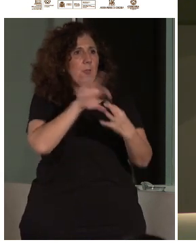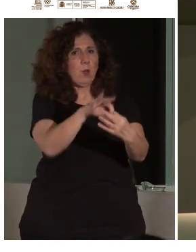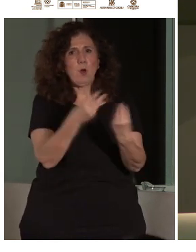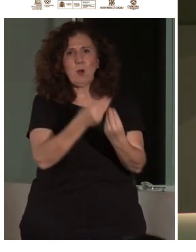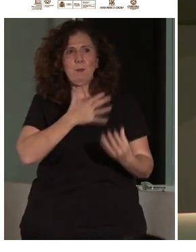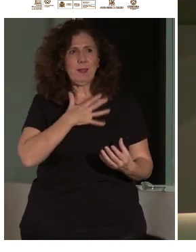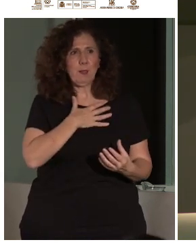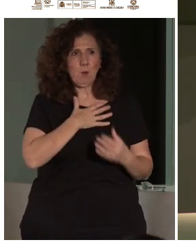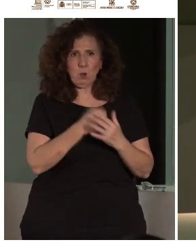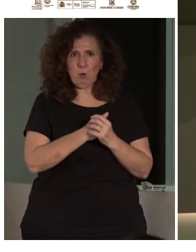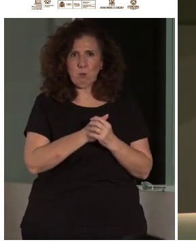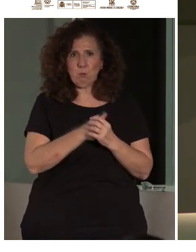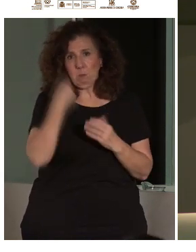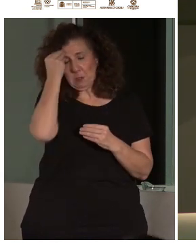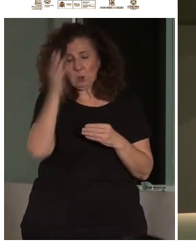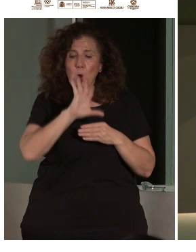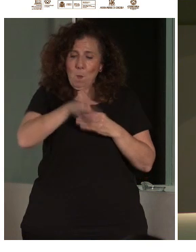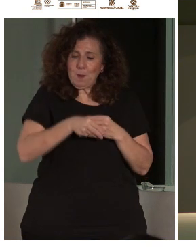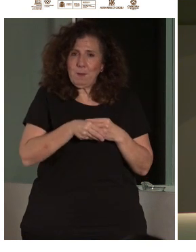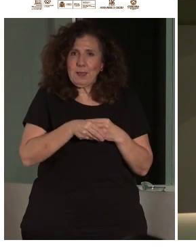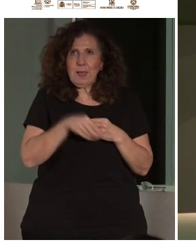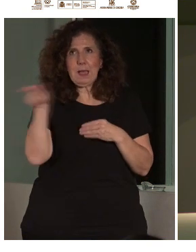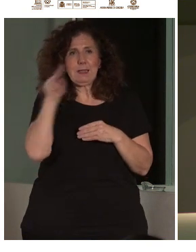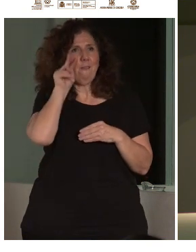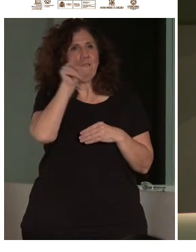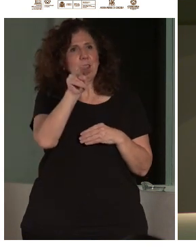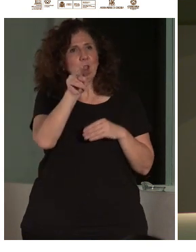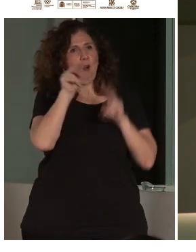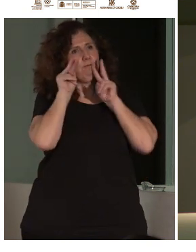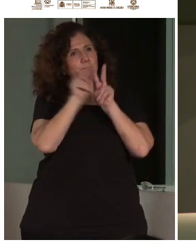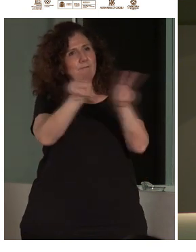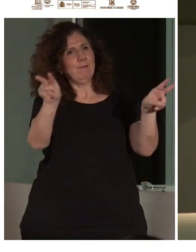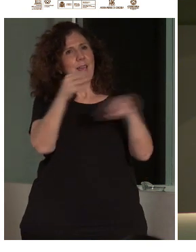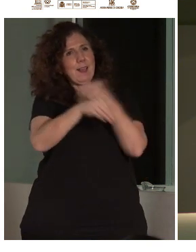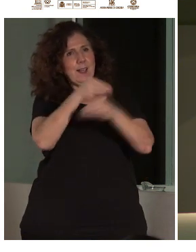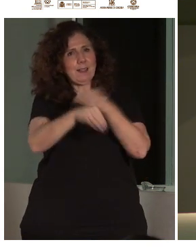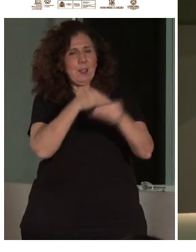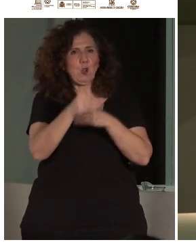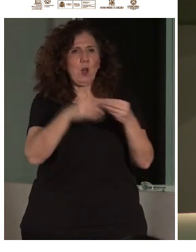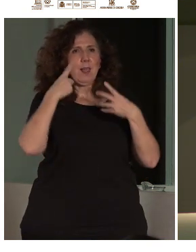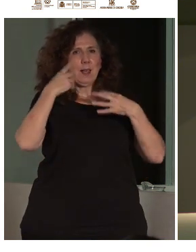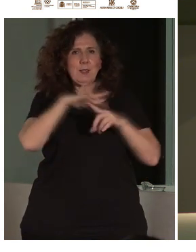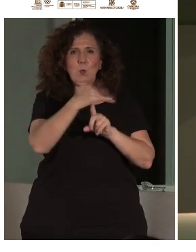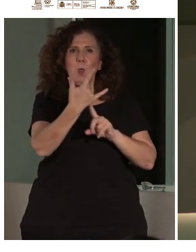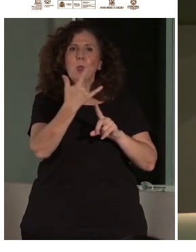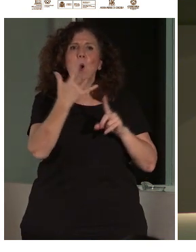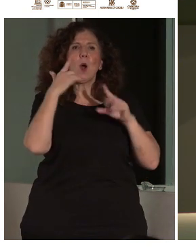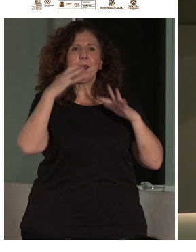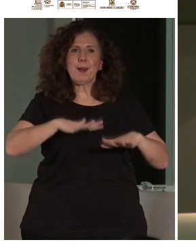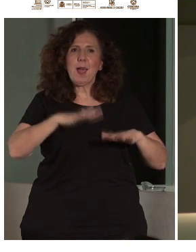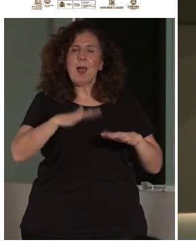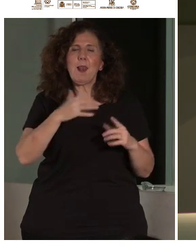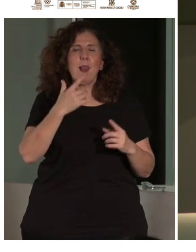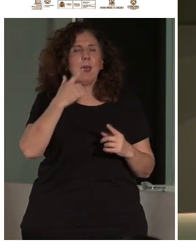Que creo que complementa muy bien la mirada que has hecho, Jesús, real sobre el tema de la cultura y las personas con